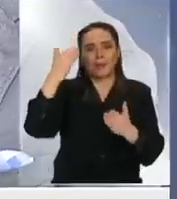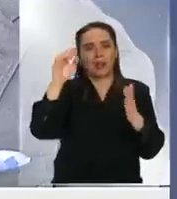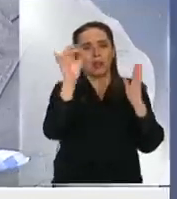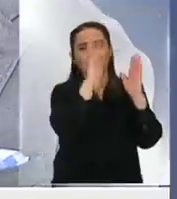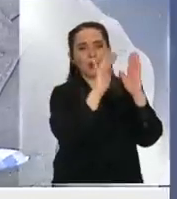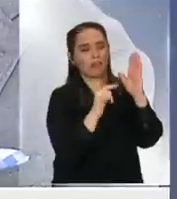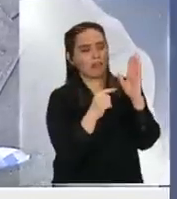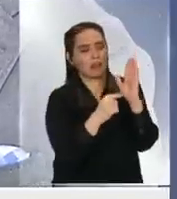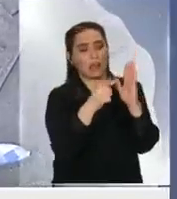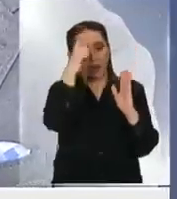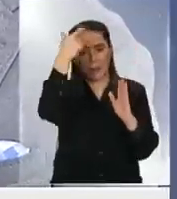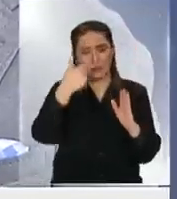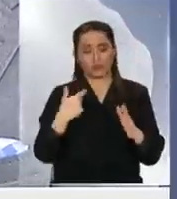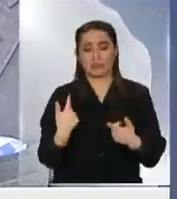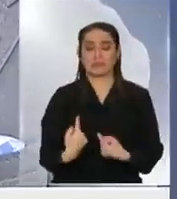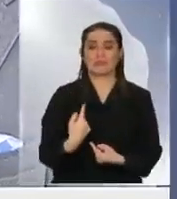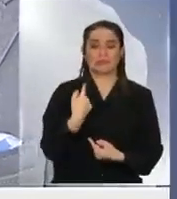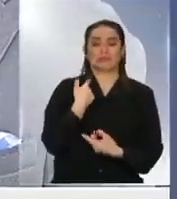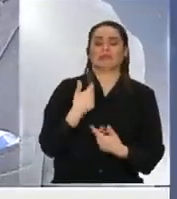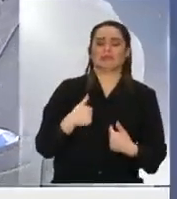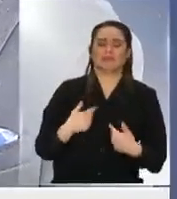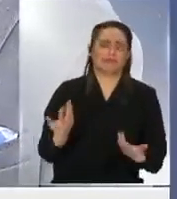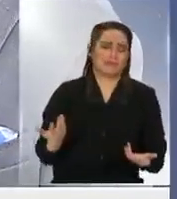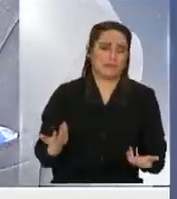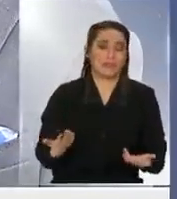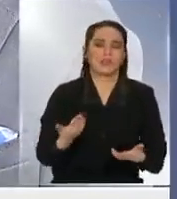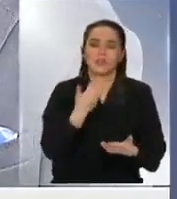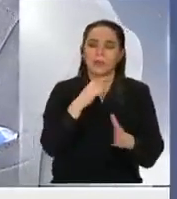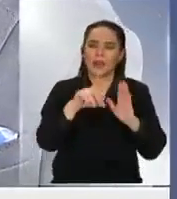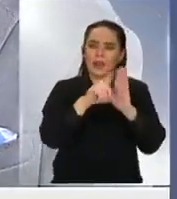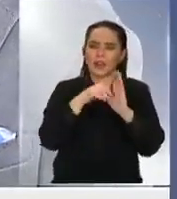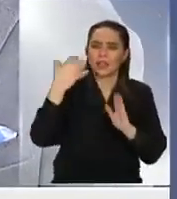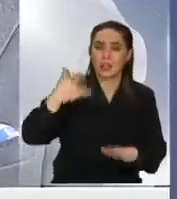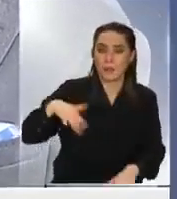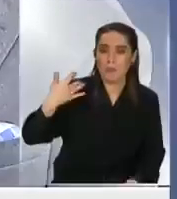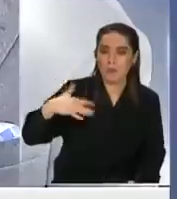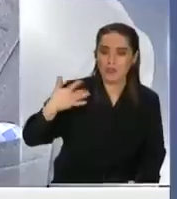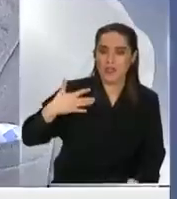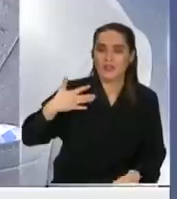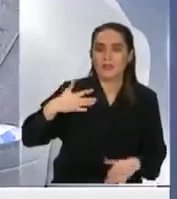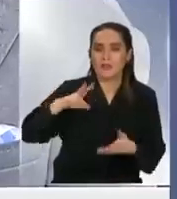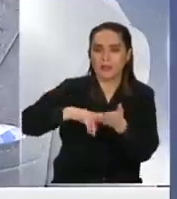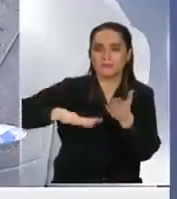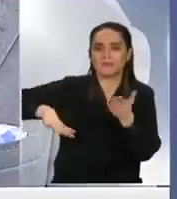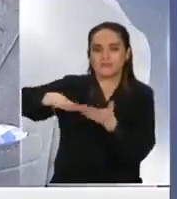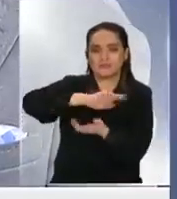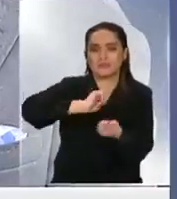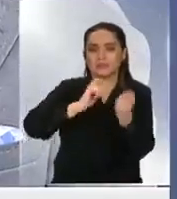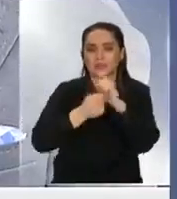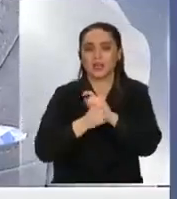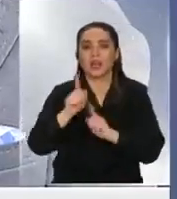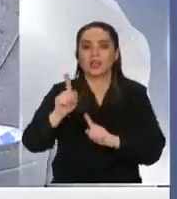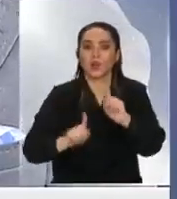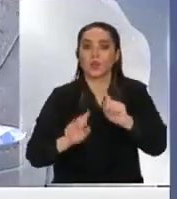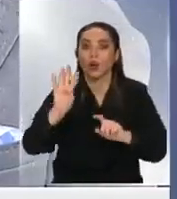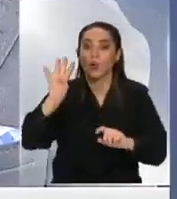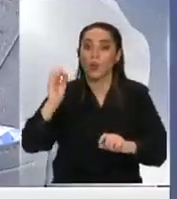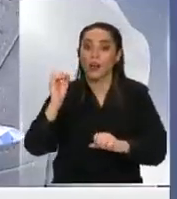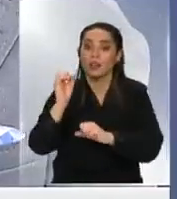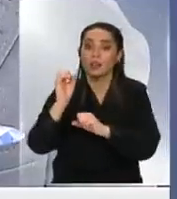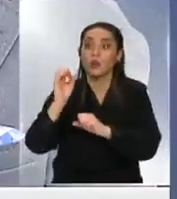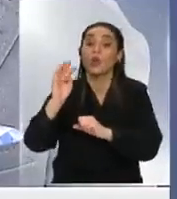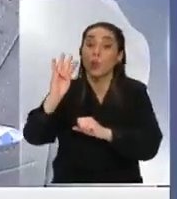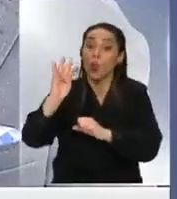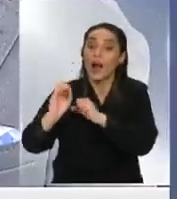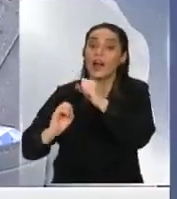tratan de dañar y lo mismo pasa en el Senado cuando leyes tan relevantes para cambiar la realidad están detenidas algunas por cuatro años la